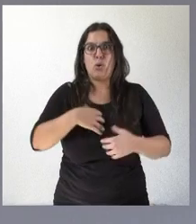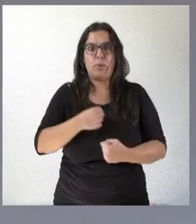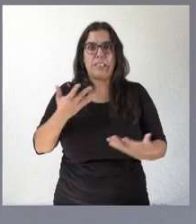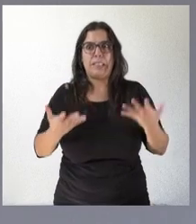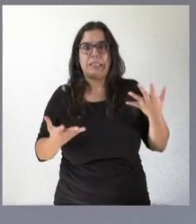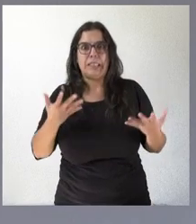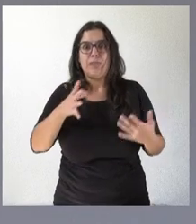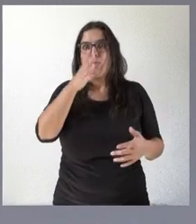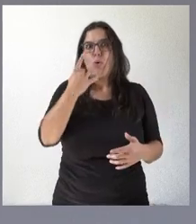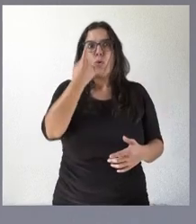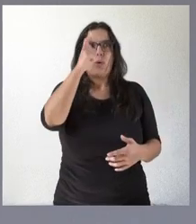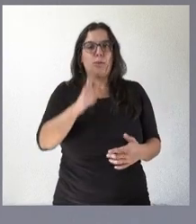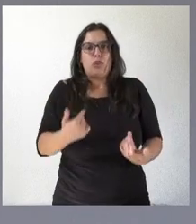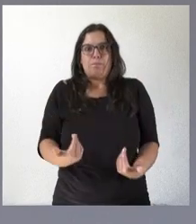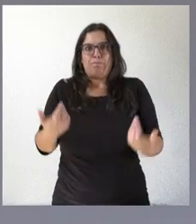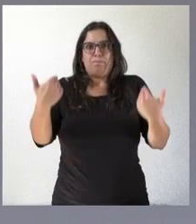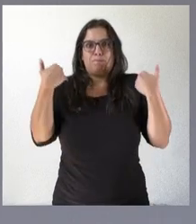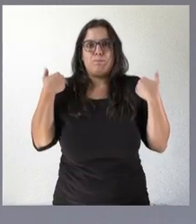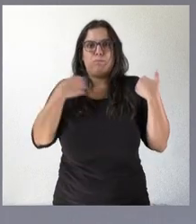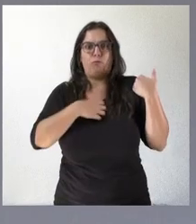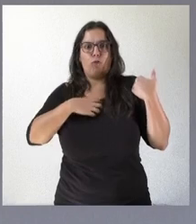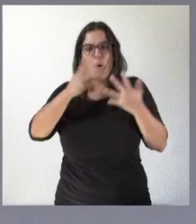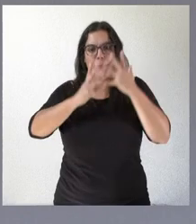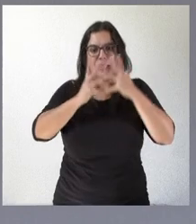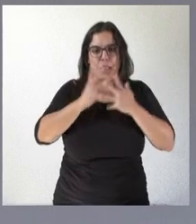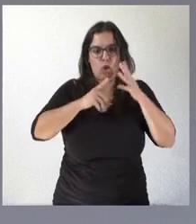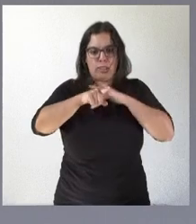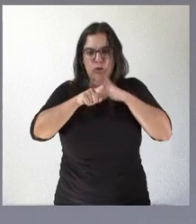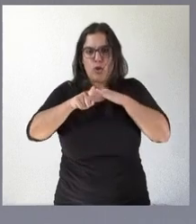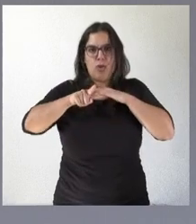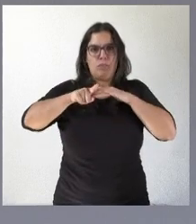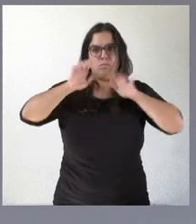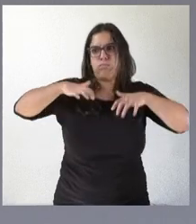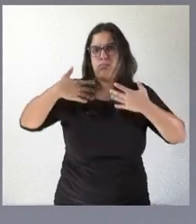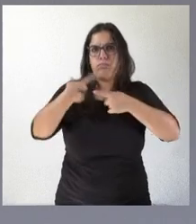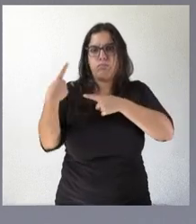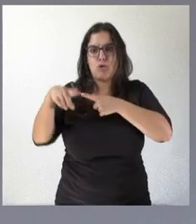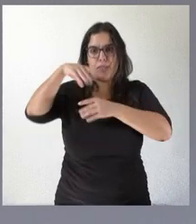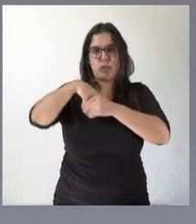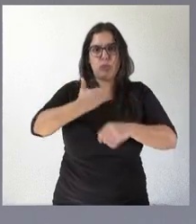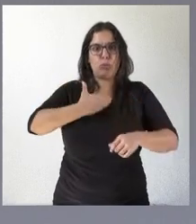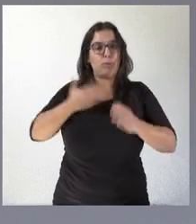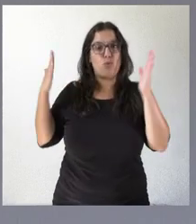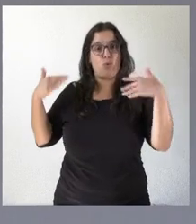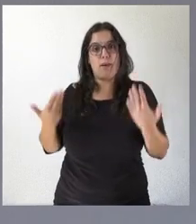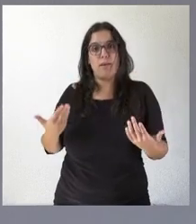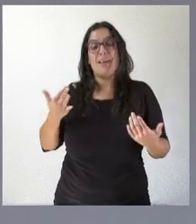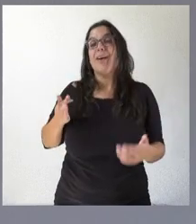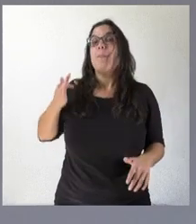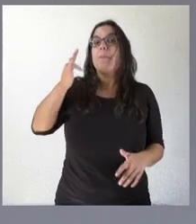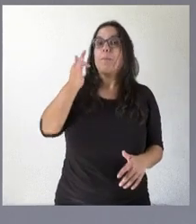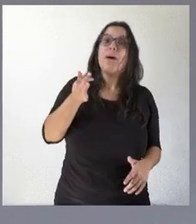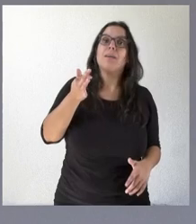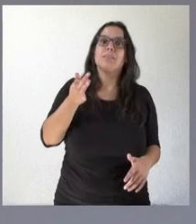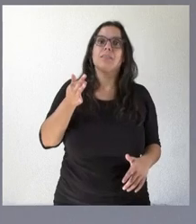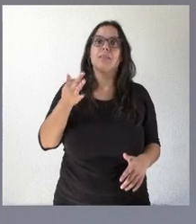tener a alguien que lleve a cabo las funciones administrativas que corresponden al ayuntamiento y lo que es más importante, el informar